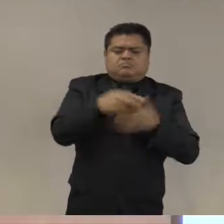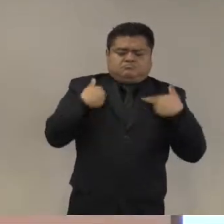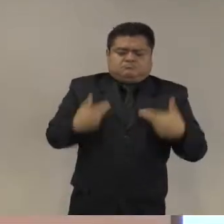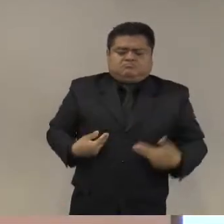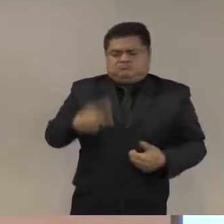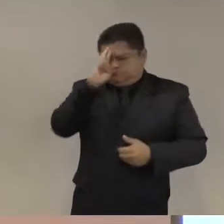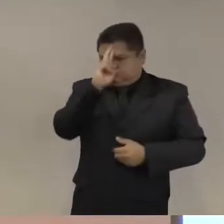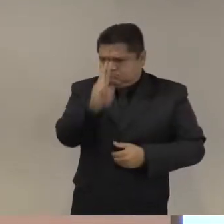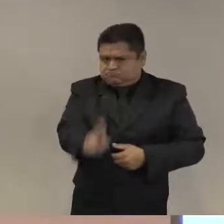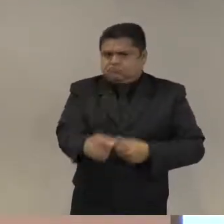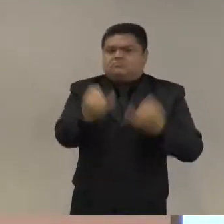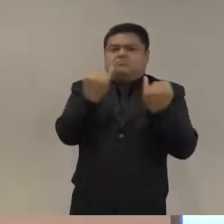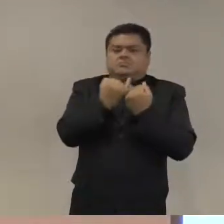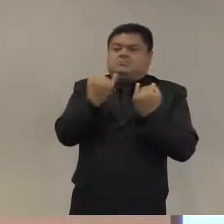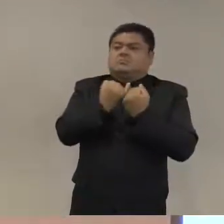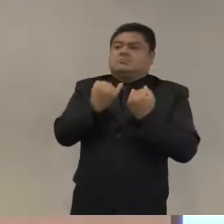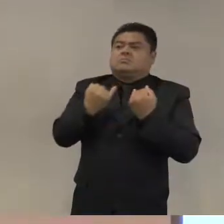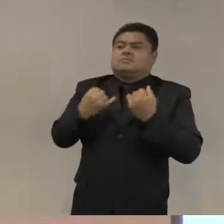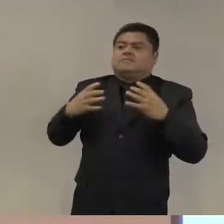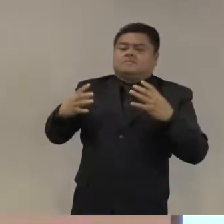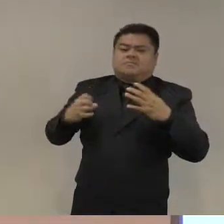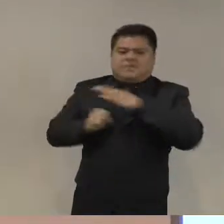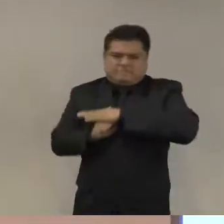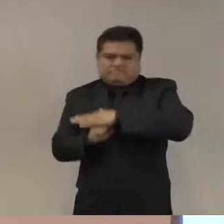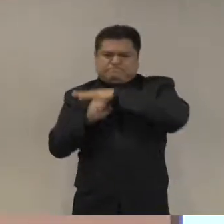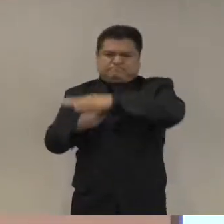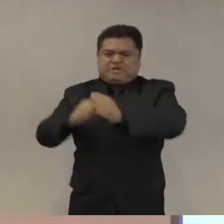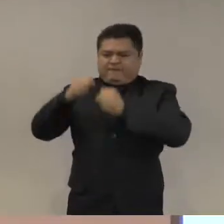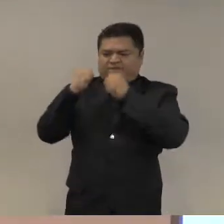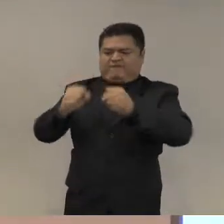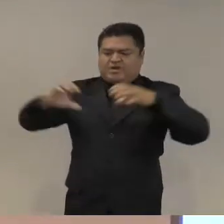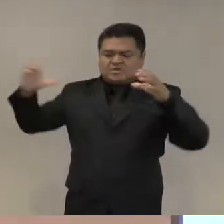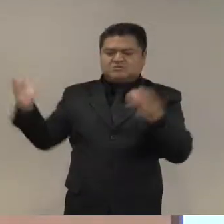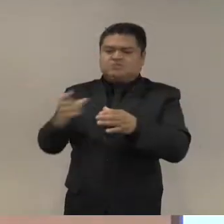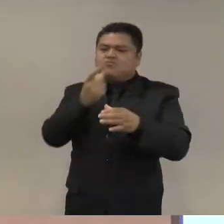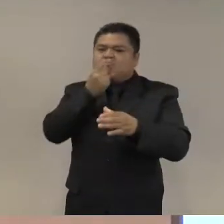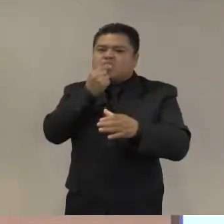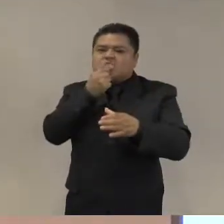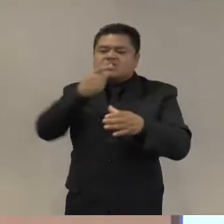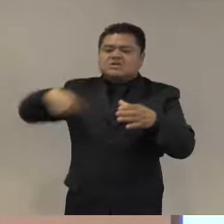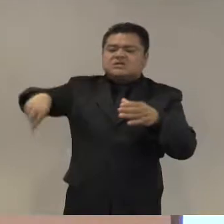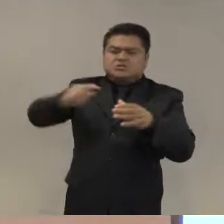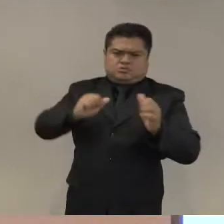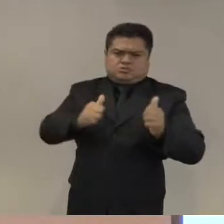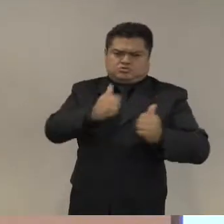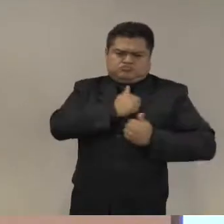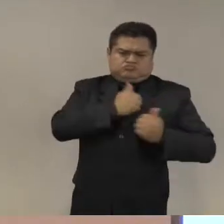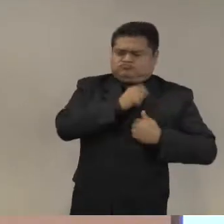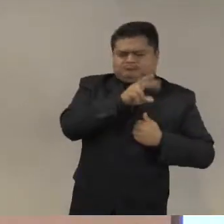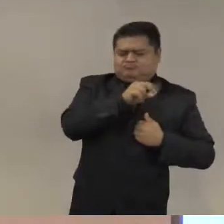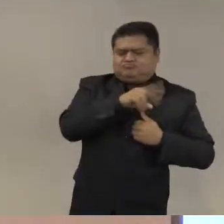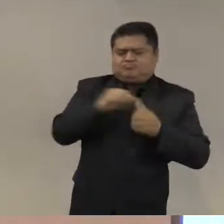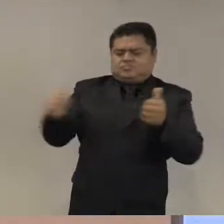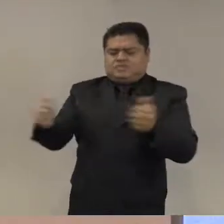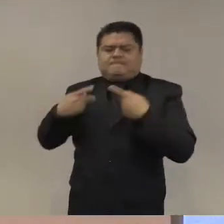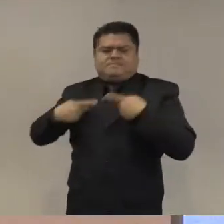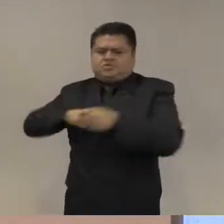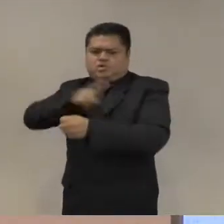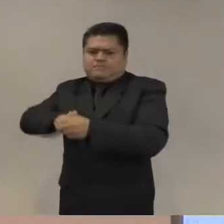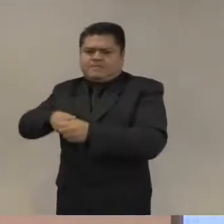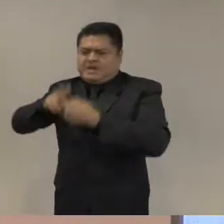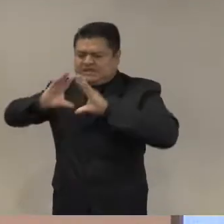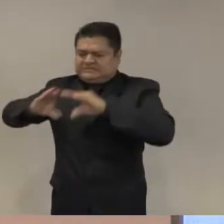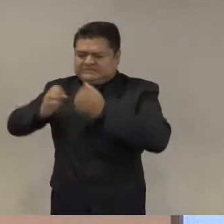creación o fortalecimiento de fuerzas de policía verdaderamente civiles. Pero ya hay movimiento en el otro sentido.